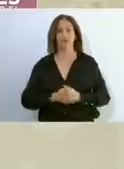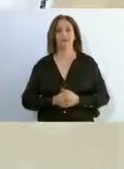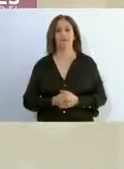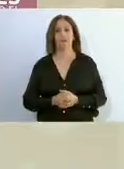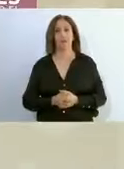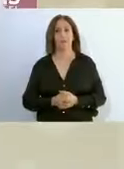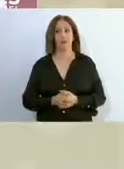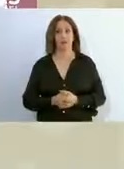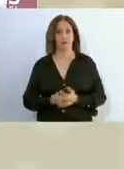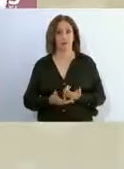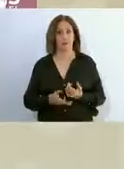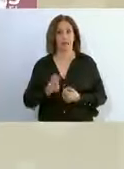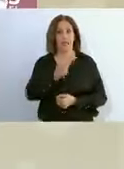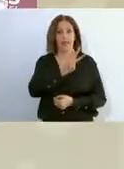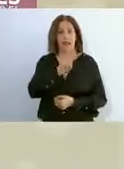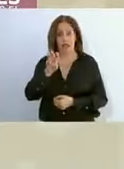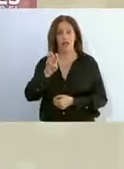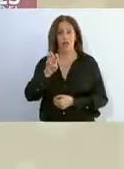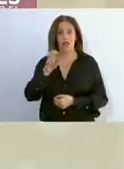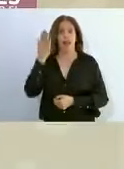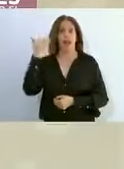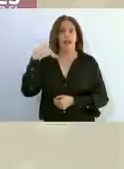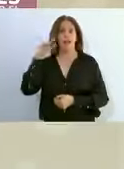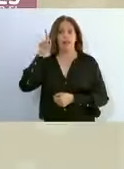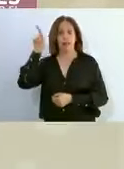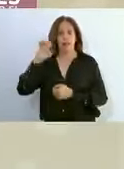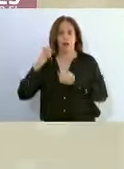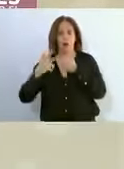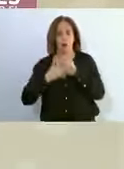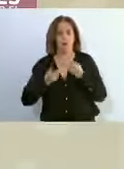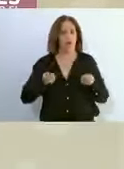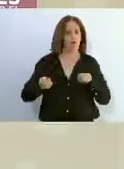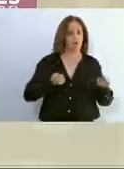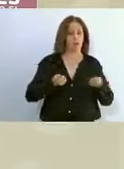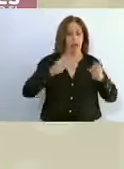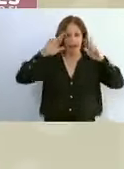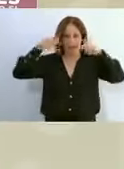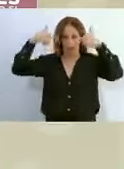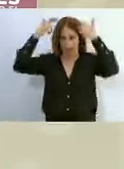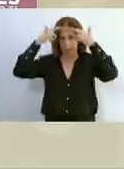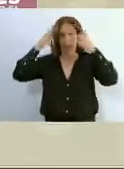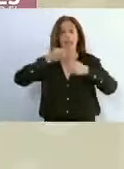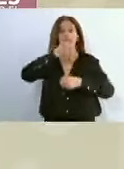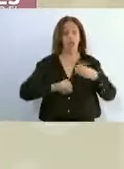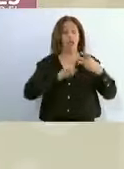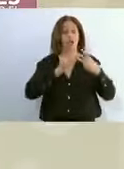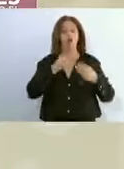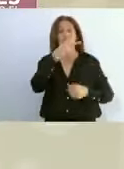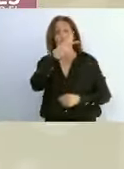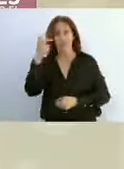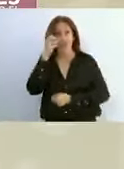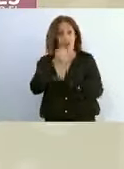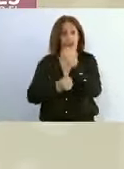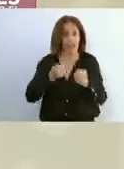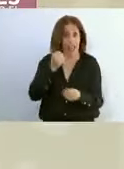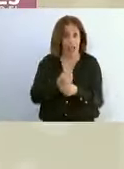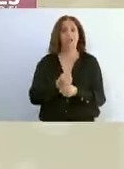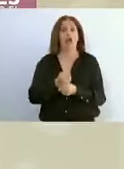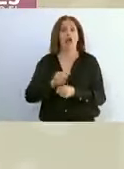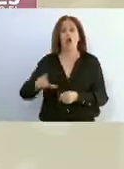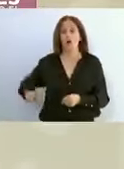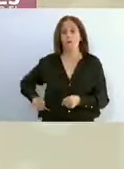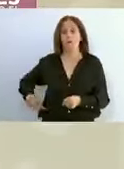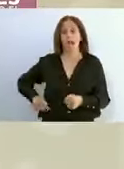300 del Virreinato y 200 del México Independiente que fueron puros hombres,